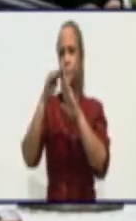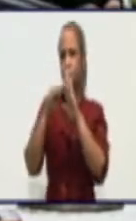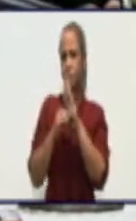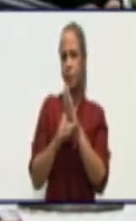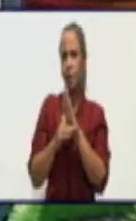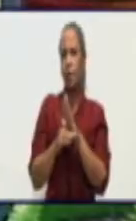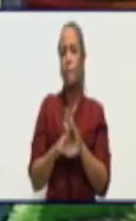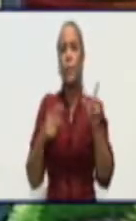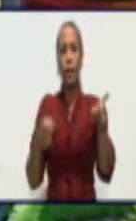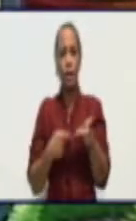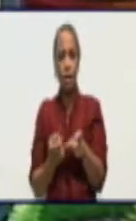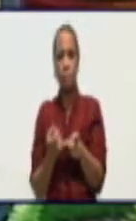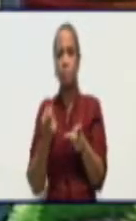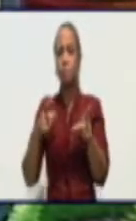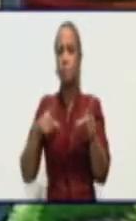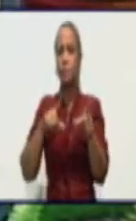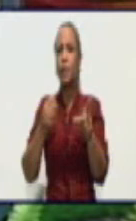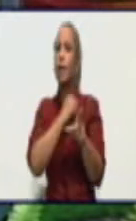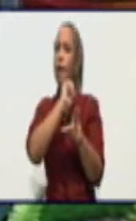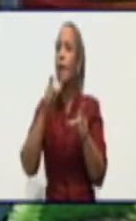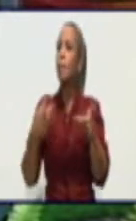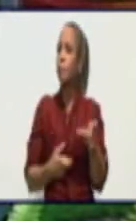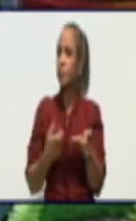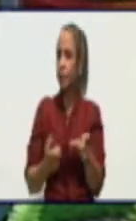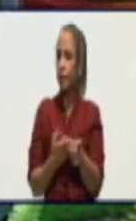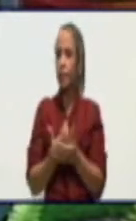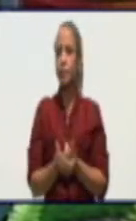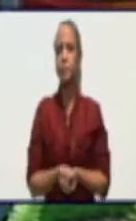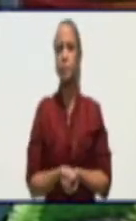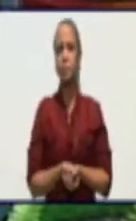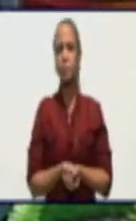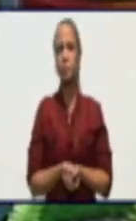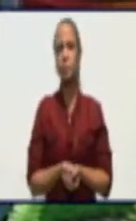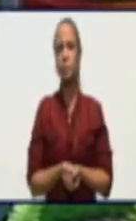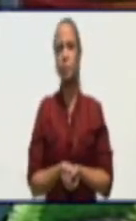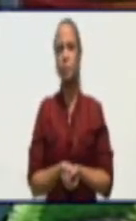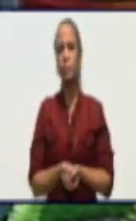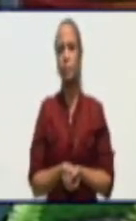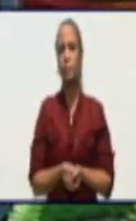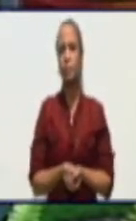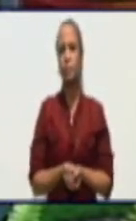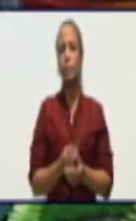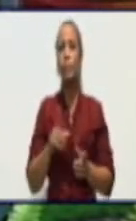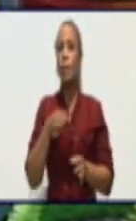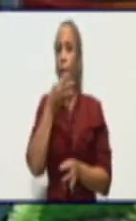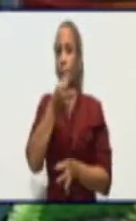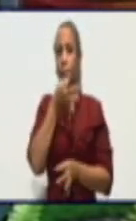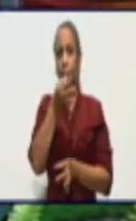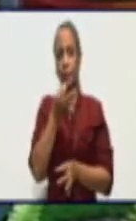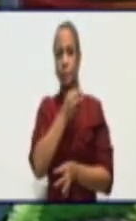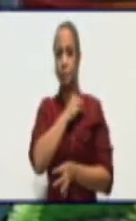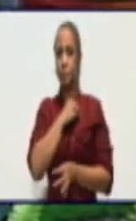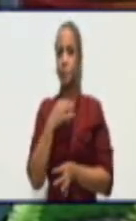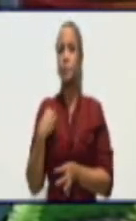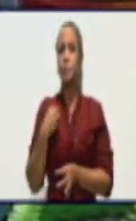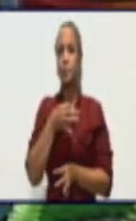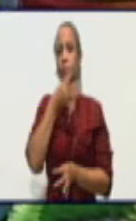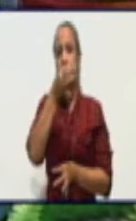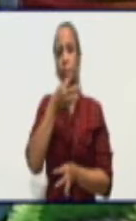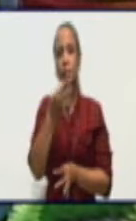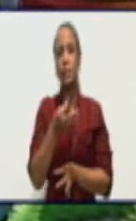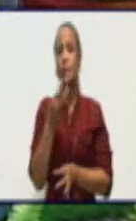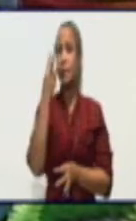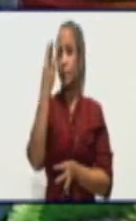tiempo ese es un elemento importante incluso la doctora Kenny ha explicado en otras oportunidades de la presencia de tres